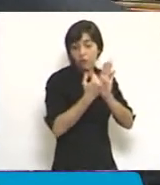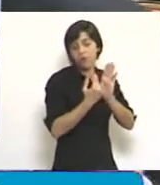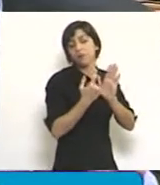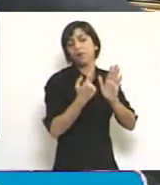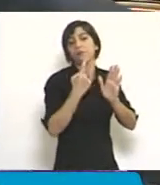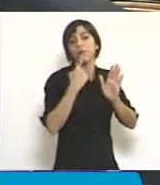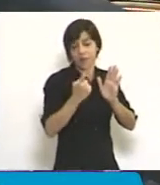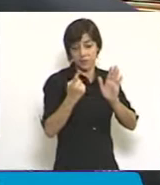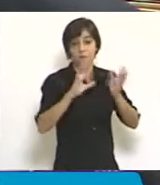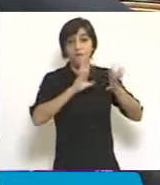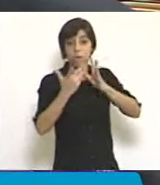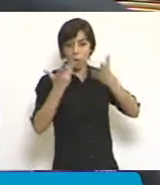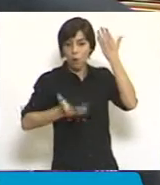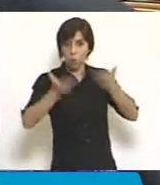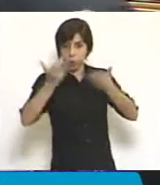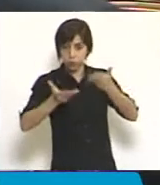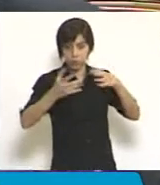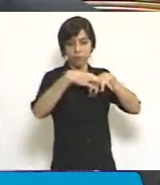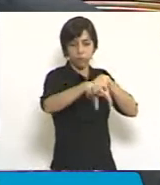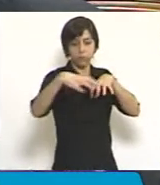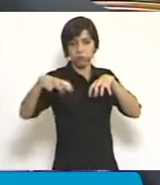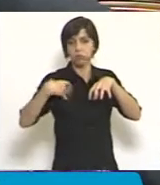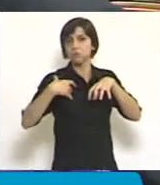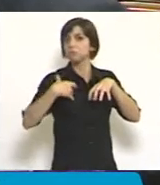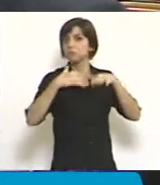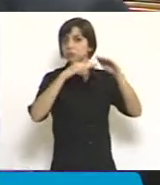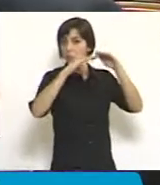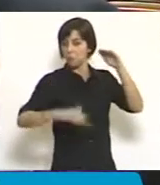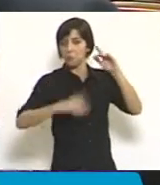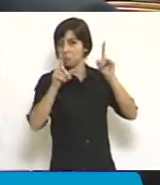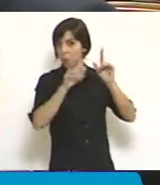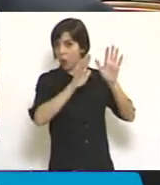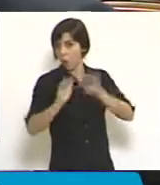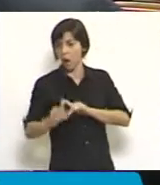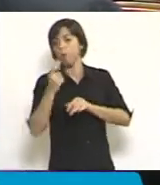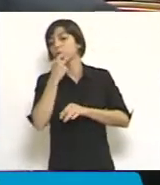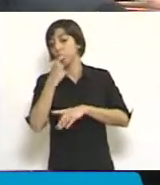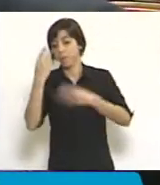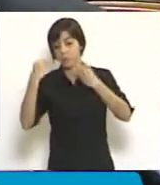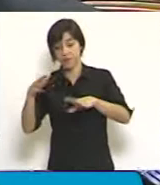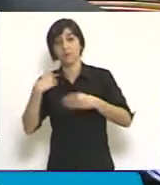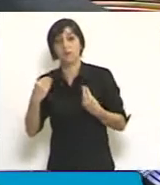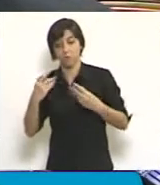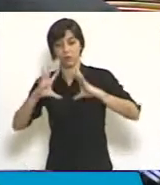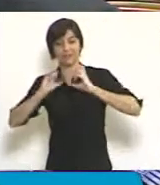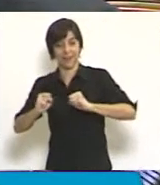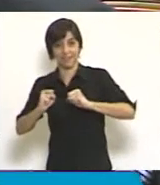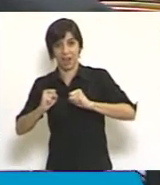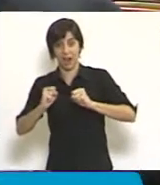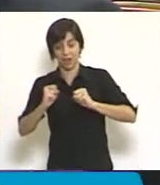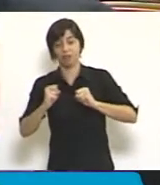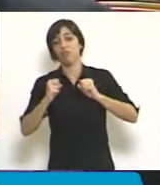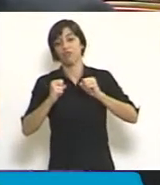estructura judicial, sino también la figura del secretario, que es el corazón del principio de delegación del juez, que es